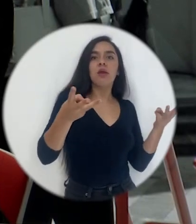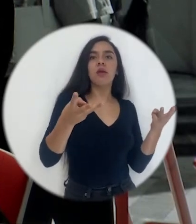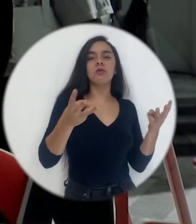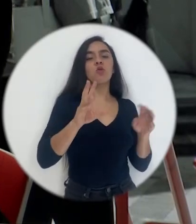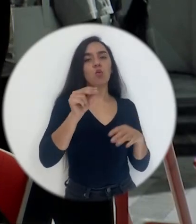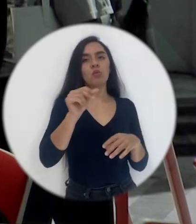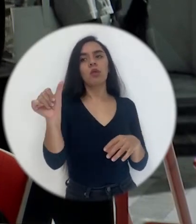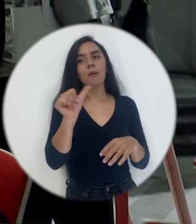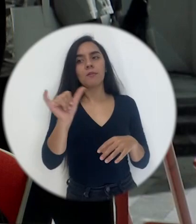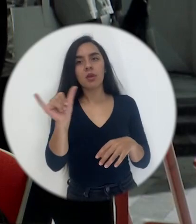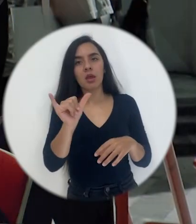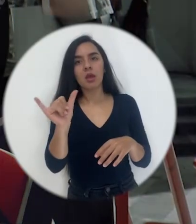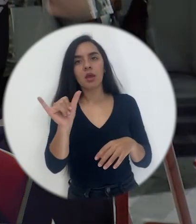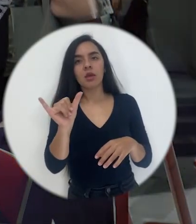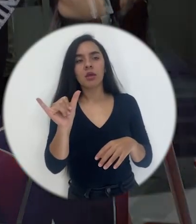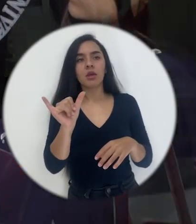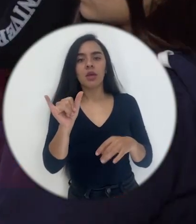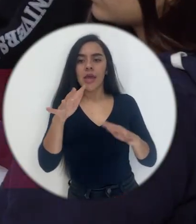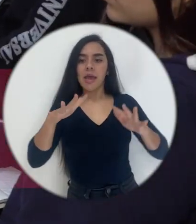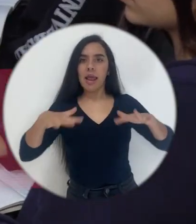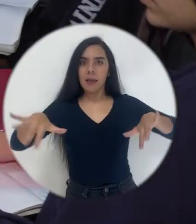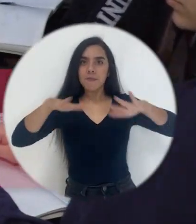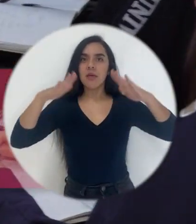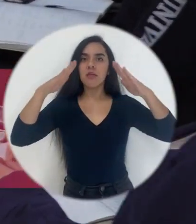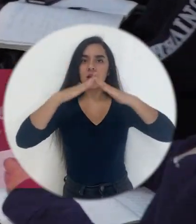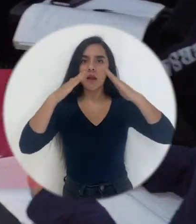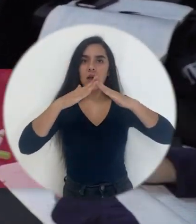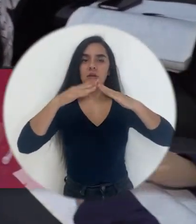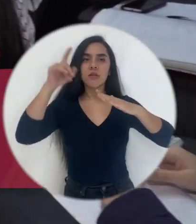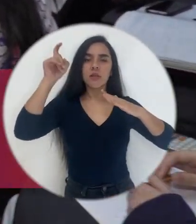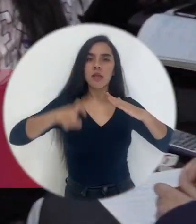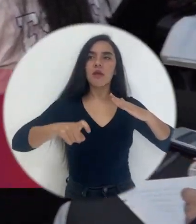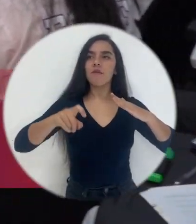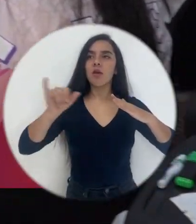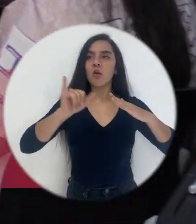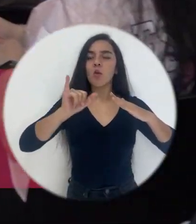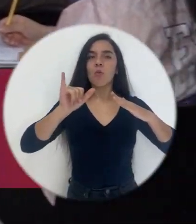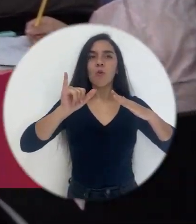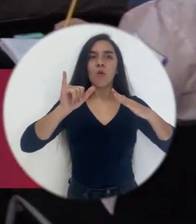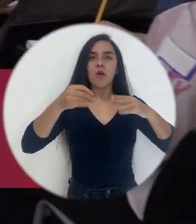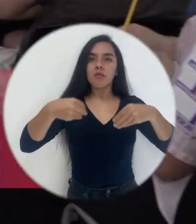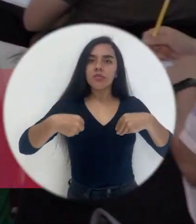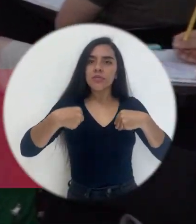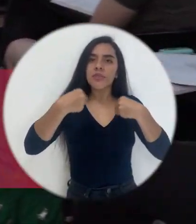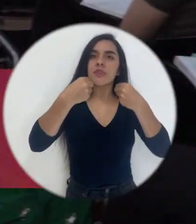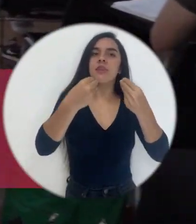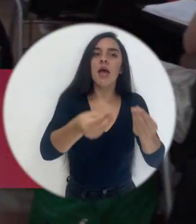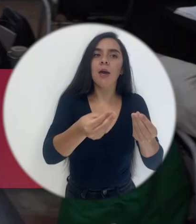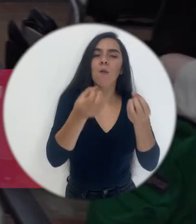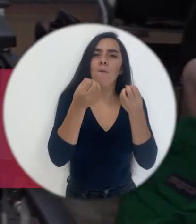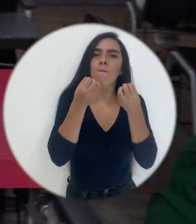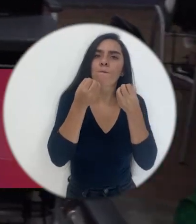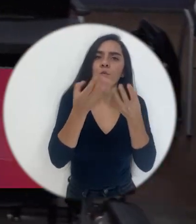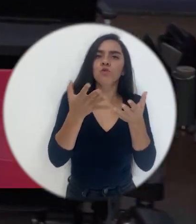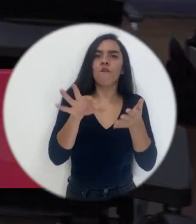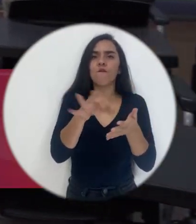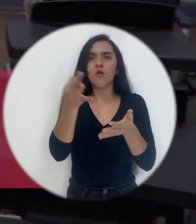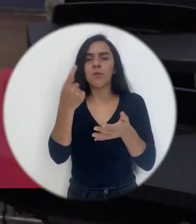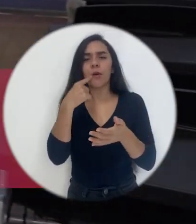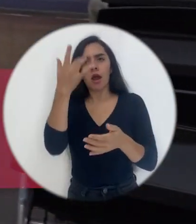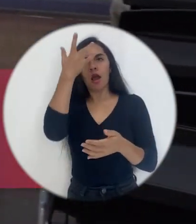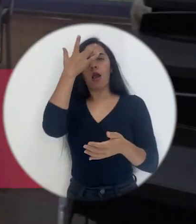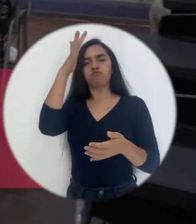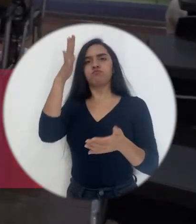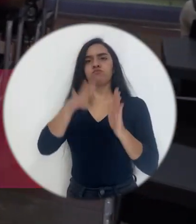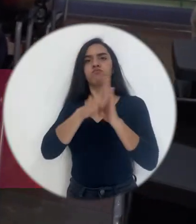sino que que sea un ambiente intelectualmente rico no sé si se entiende la idea y la otra